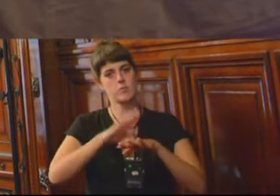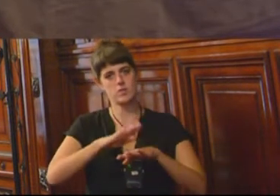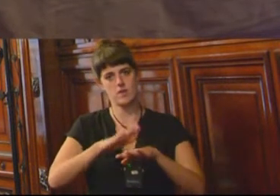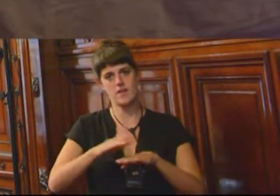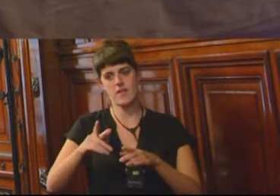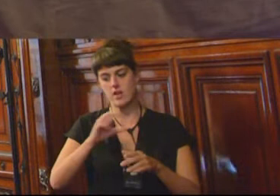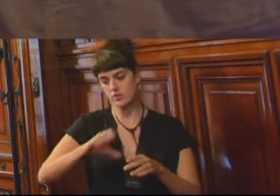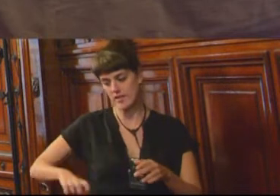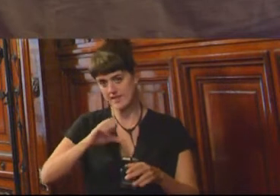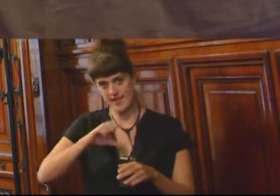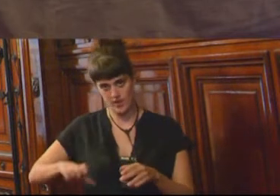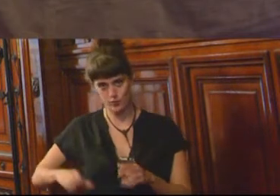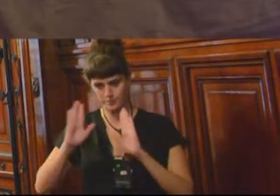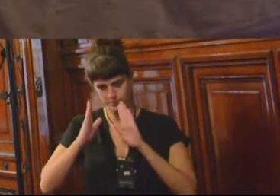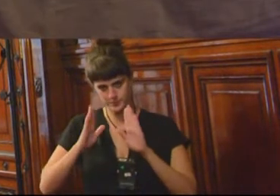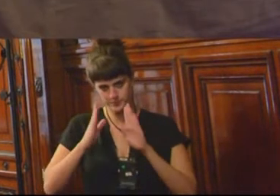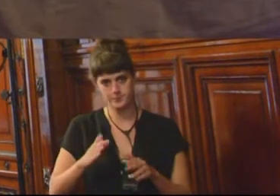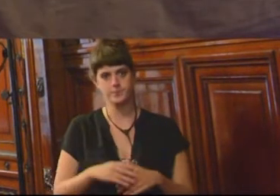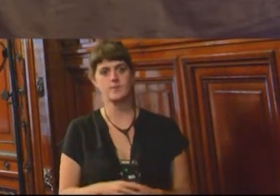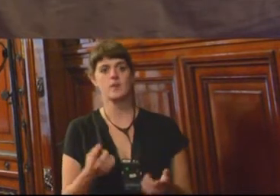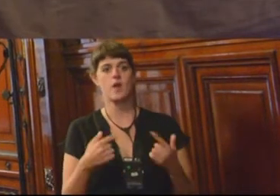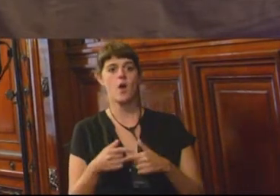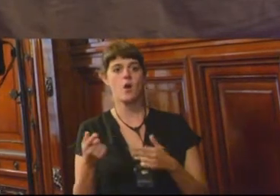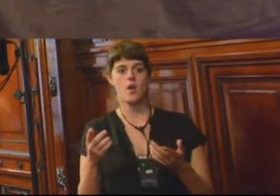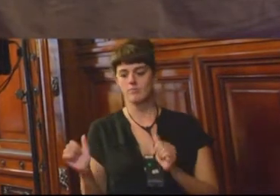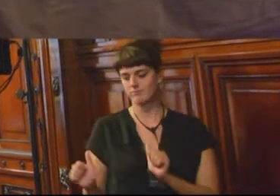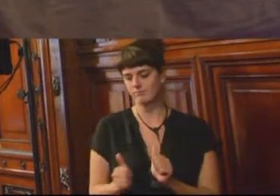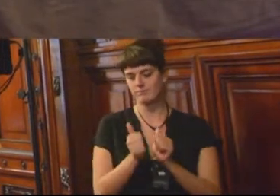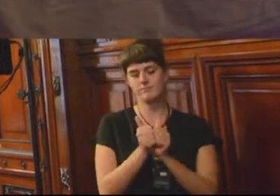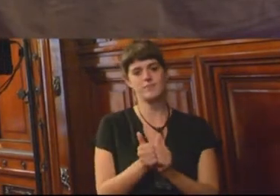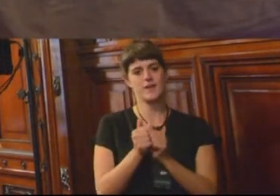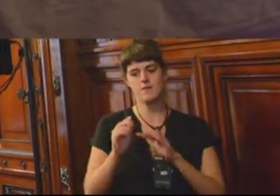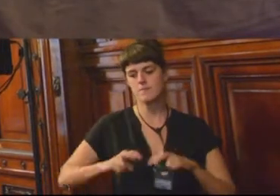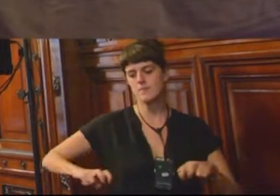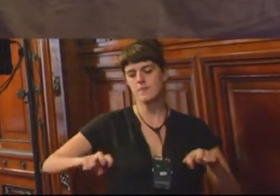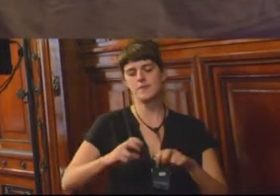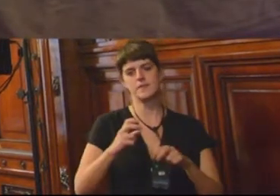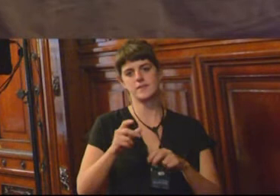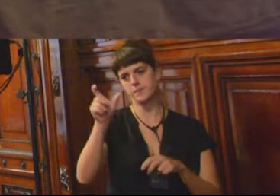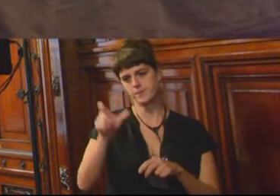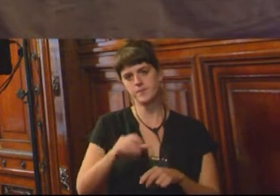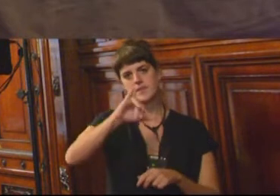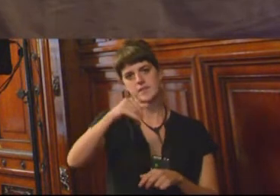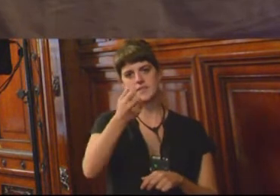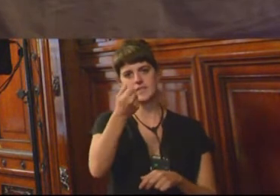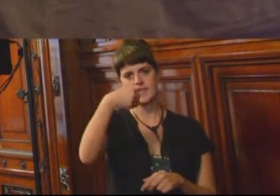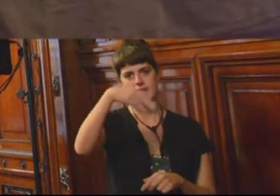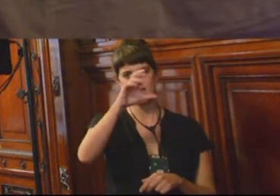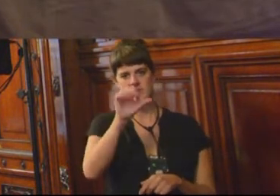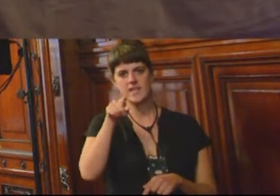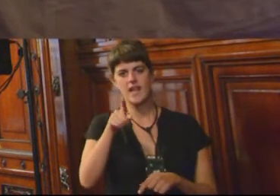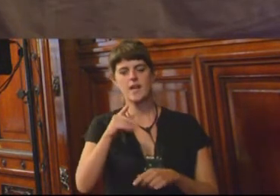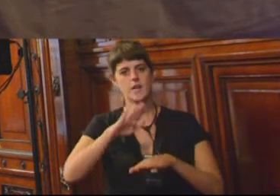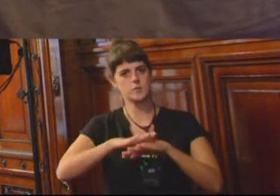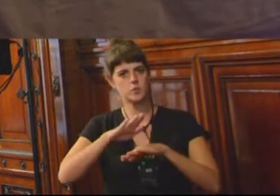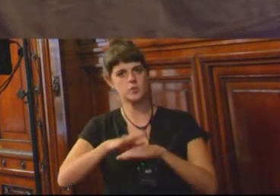Me acompañan en la mesa el comisionado James Cavallaro, que es nuestro relator para personas privadas de libertad, conoce ampliamente esta